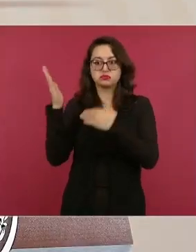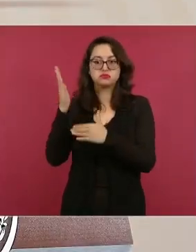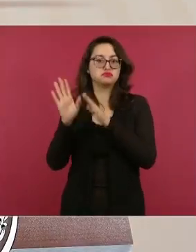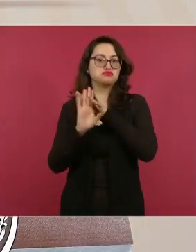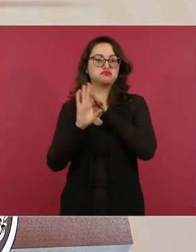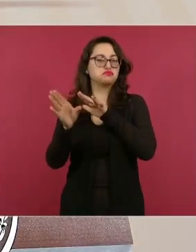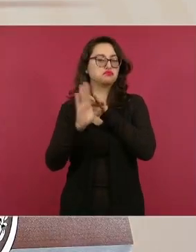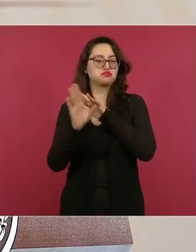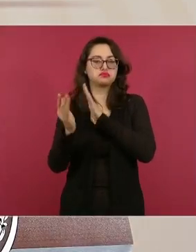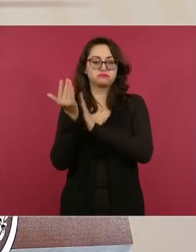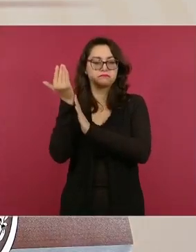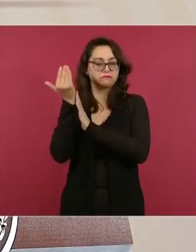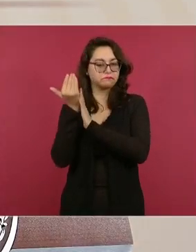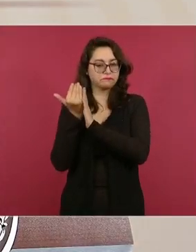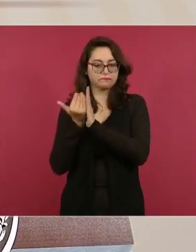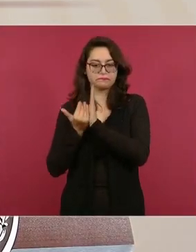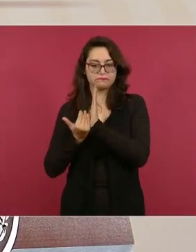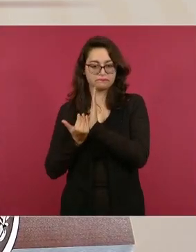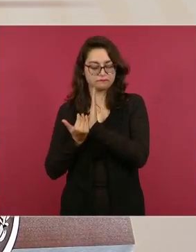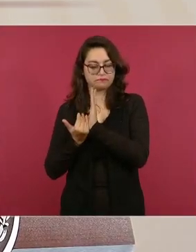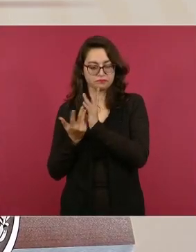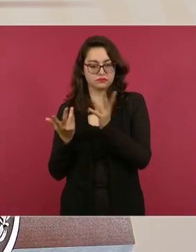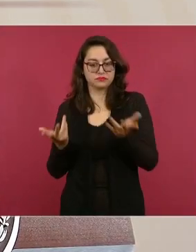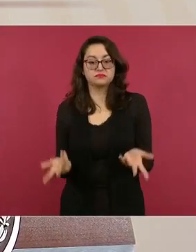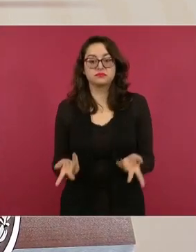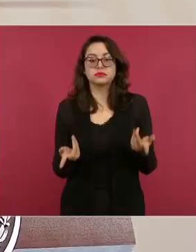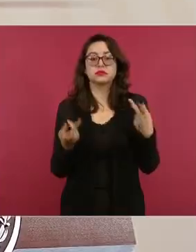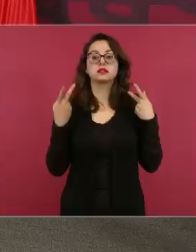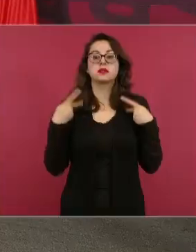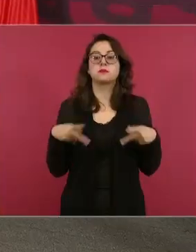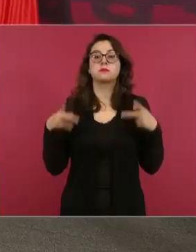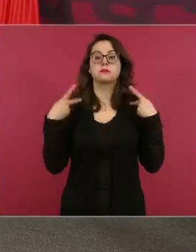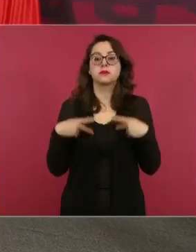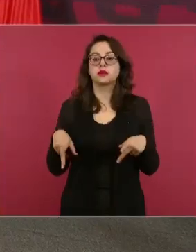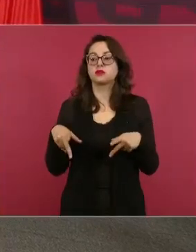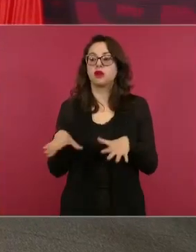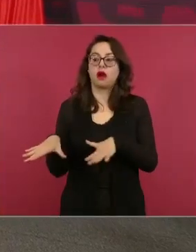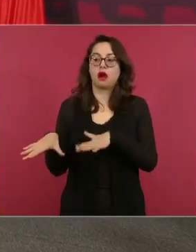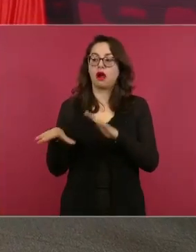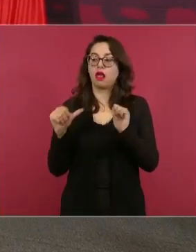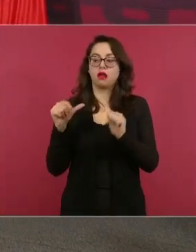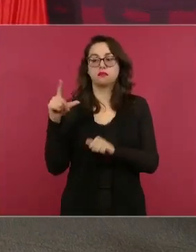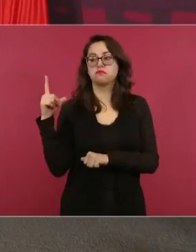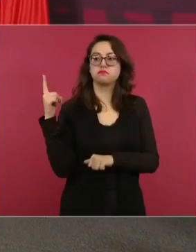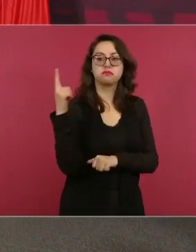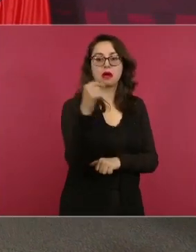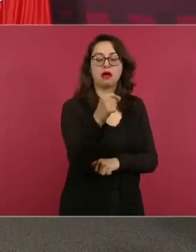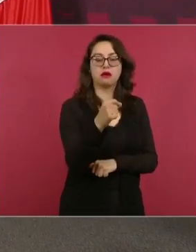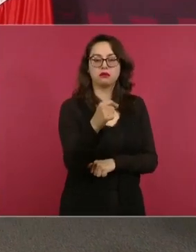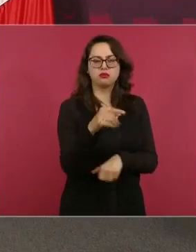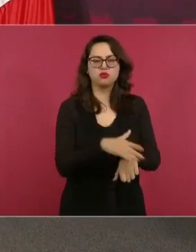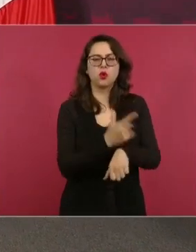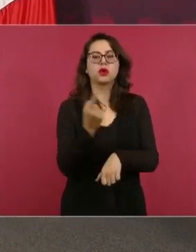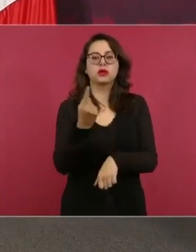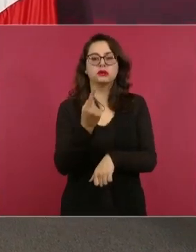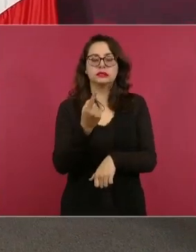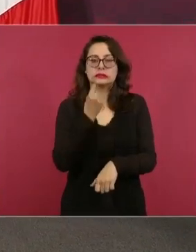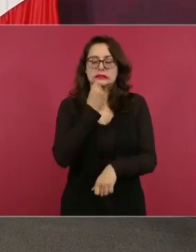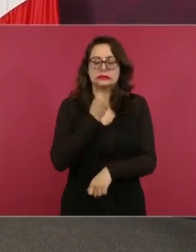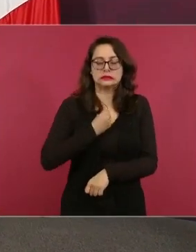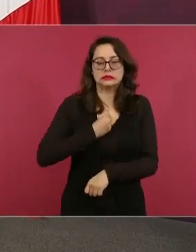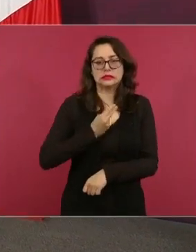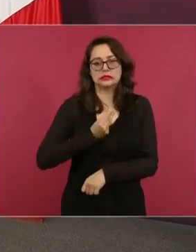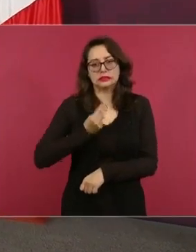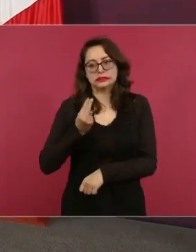porque la gente no abandona sus pueblos por gusto lo hace por necesidad